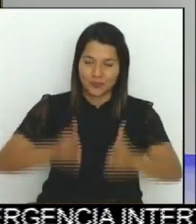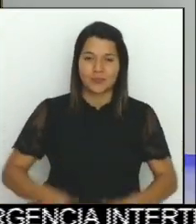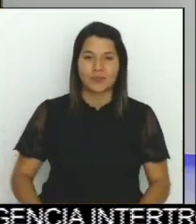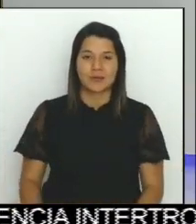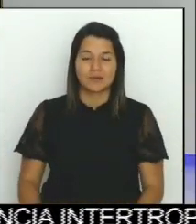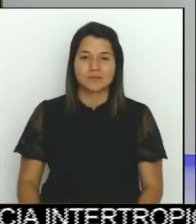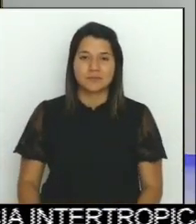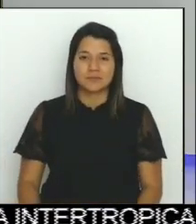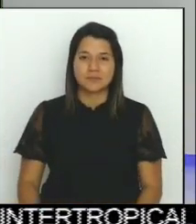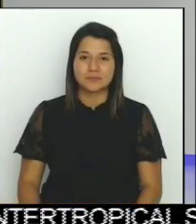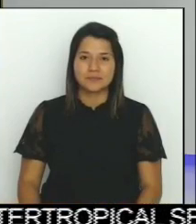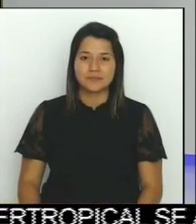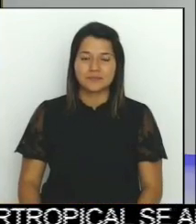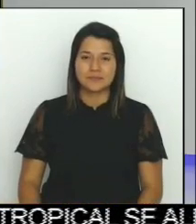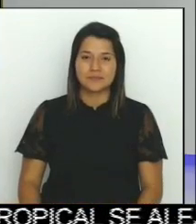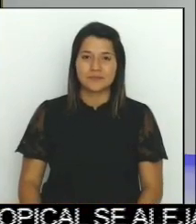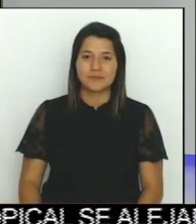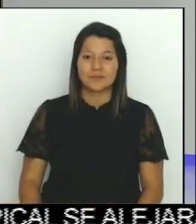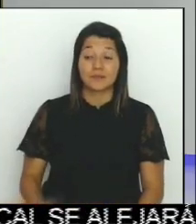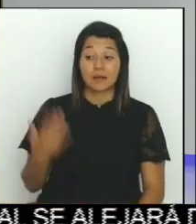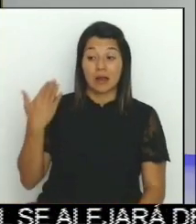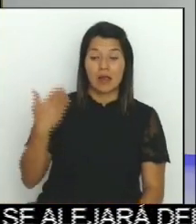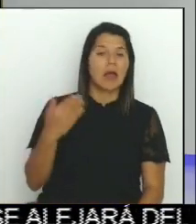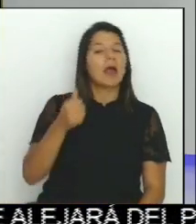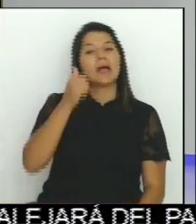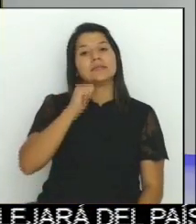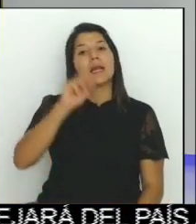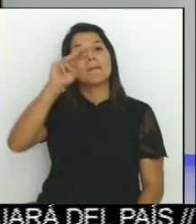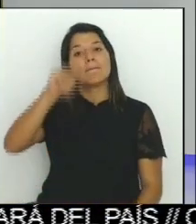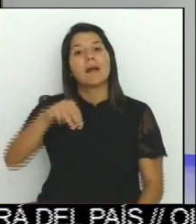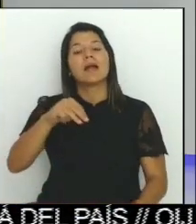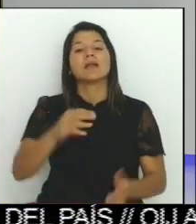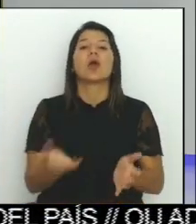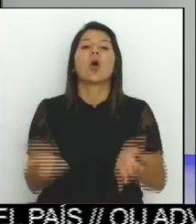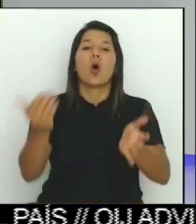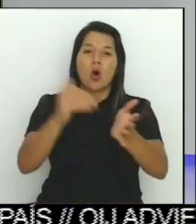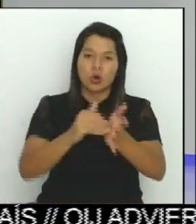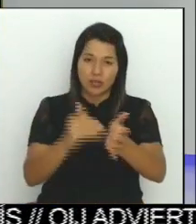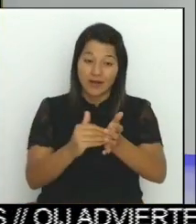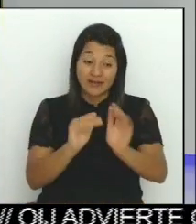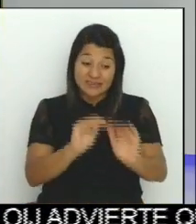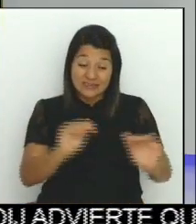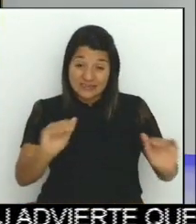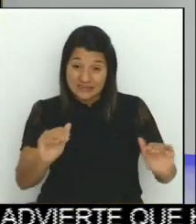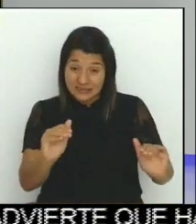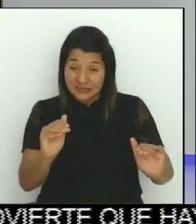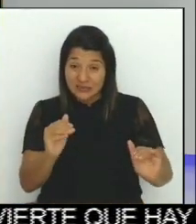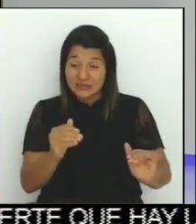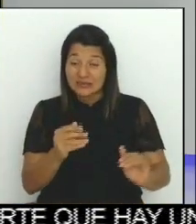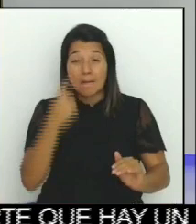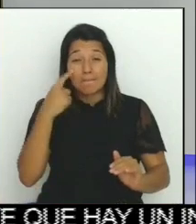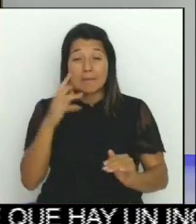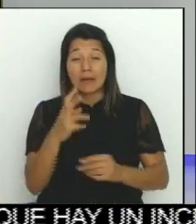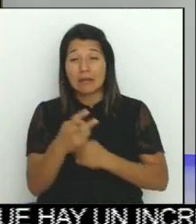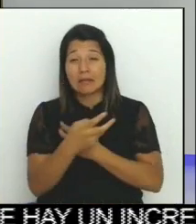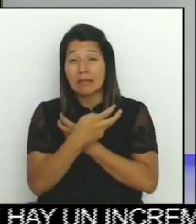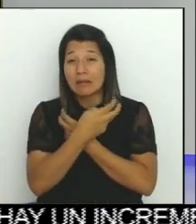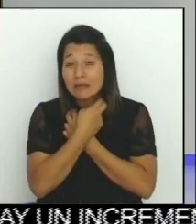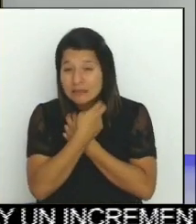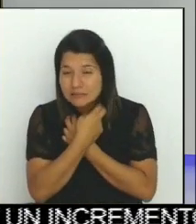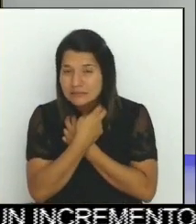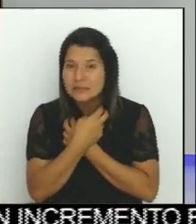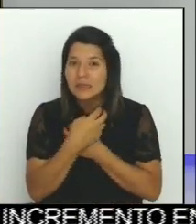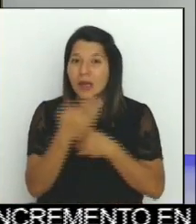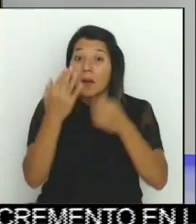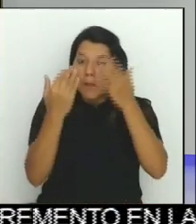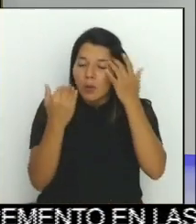Este martes se presentó un nuevo caso de intoxicación de menores por una aparente fumigación. El uso irregular de componentes agroquímicos